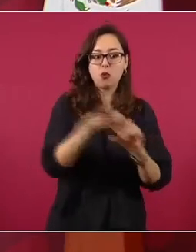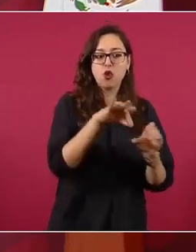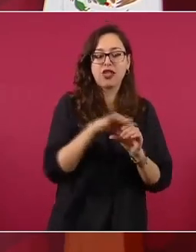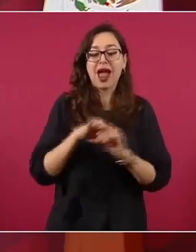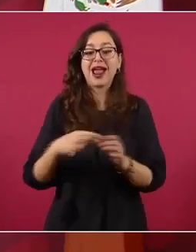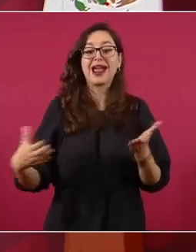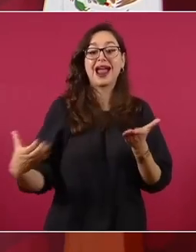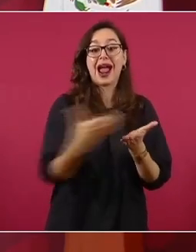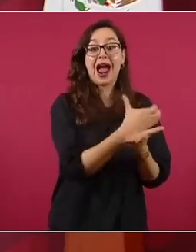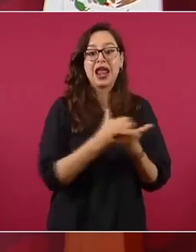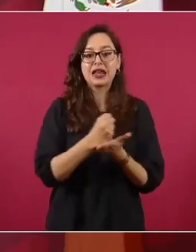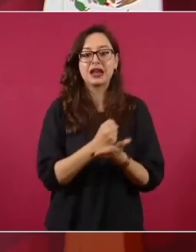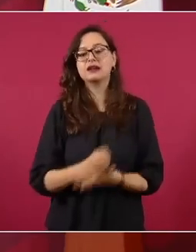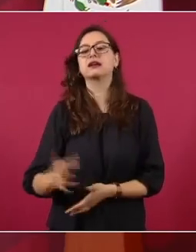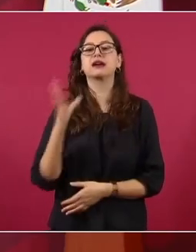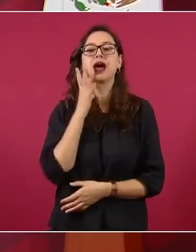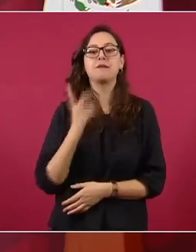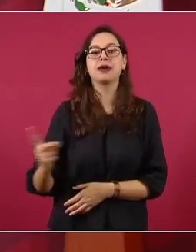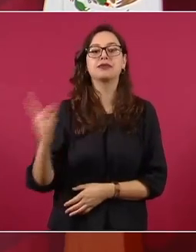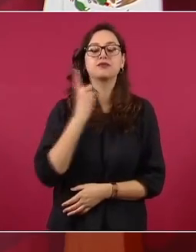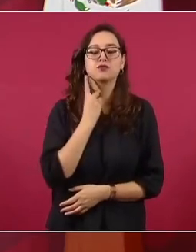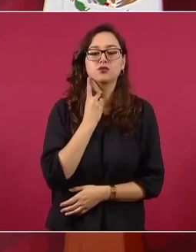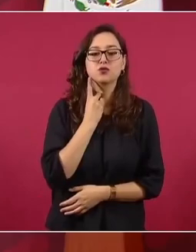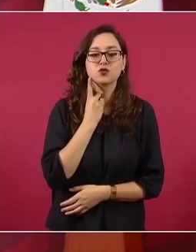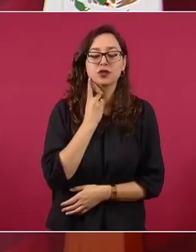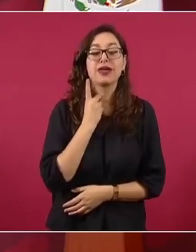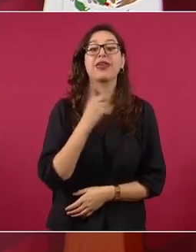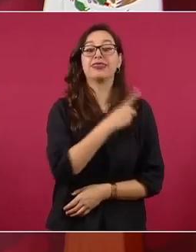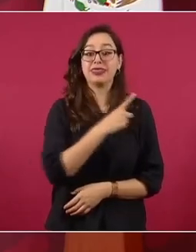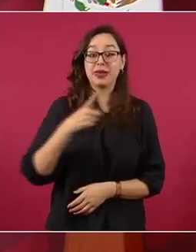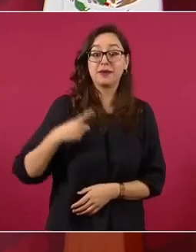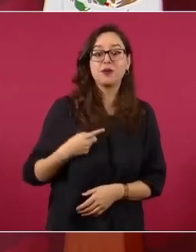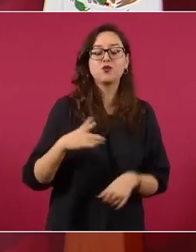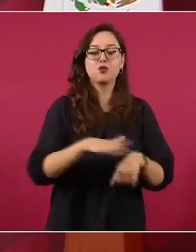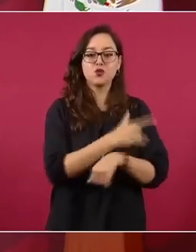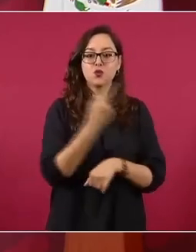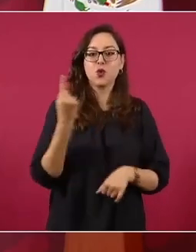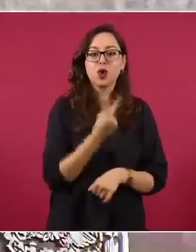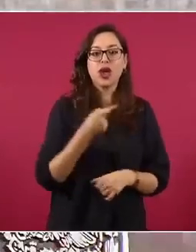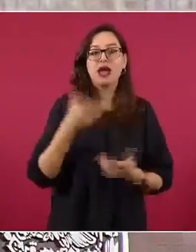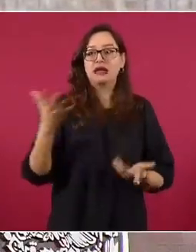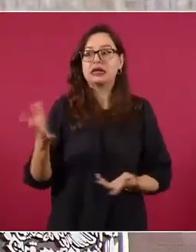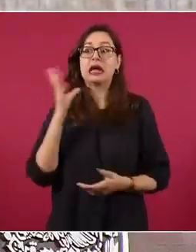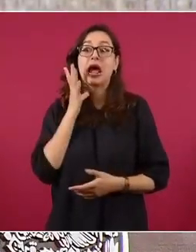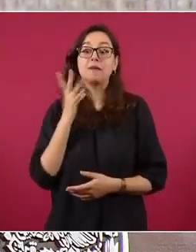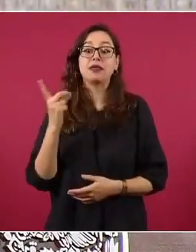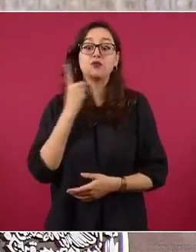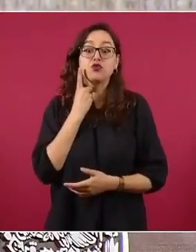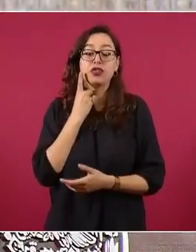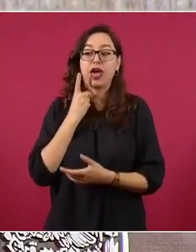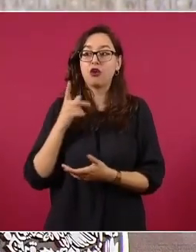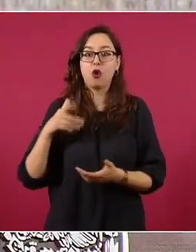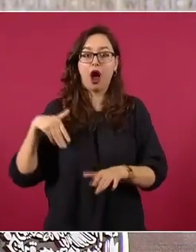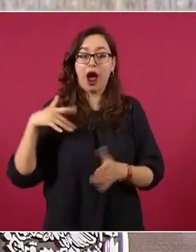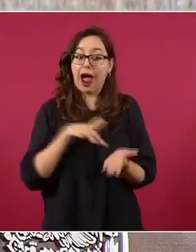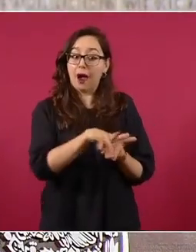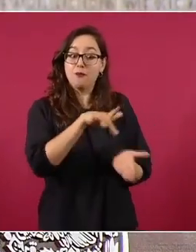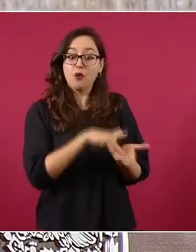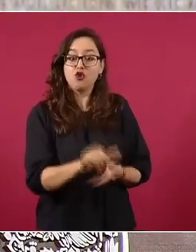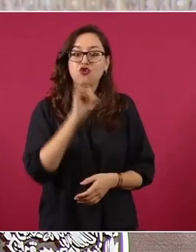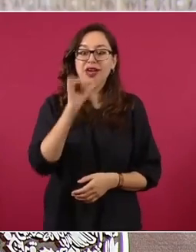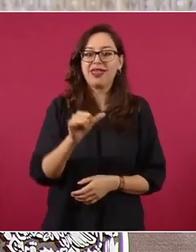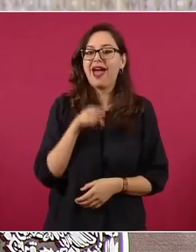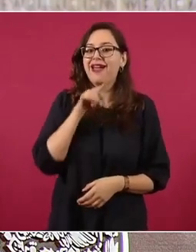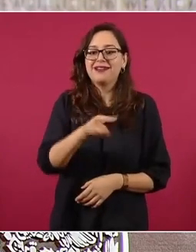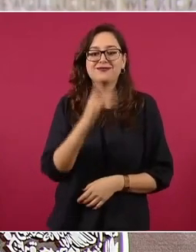Diputados es donde está el único poder real que este señor ejerce y sabe ejercer y ejerce sin ninguna corta pisa